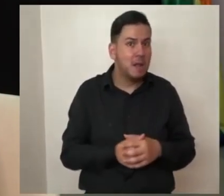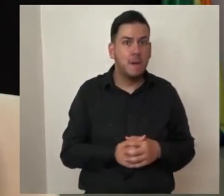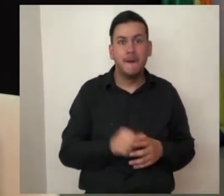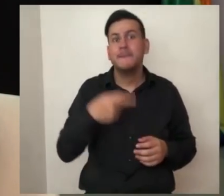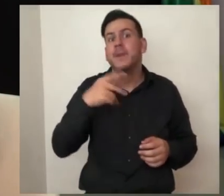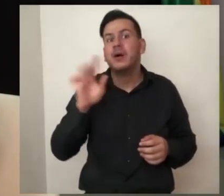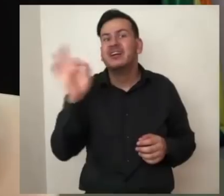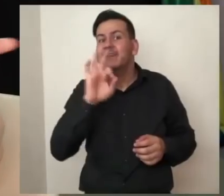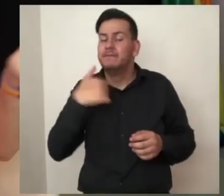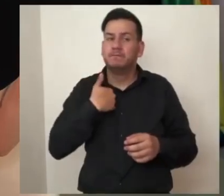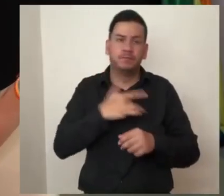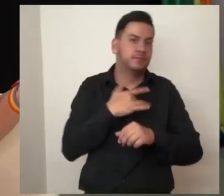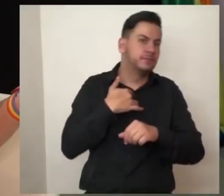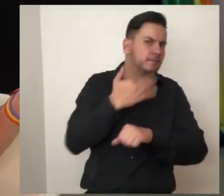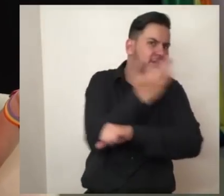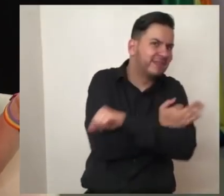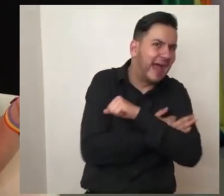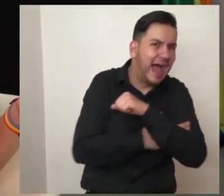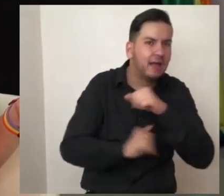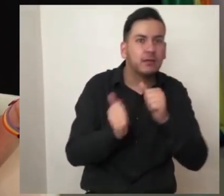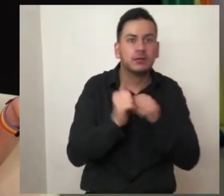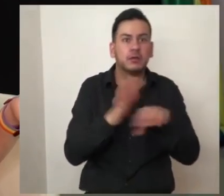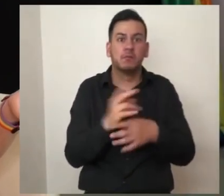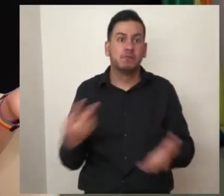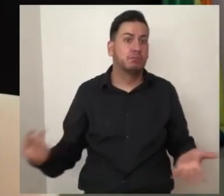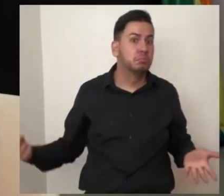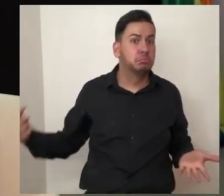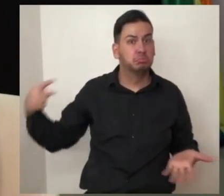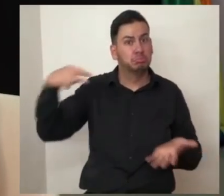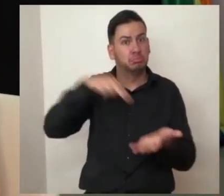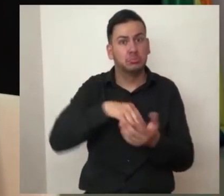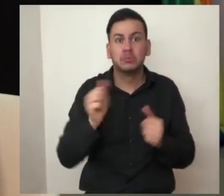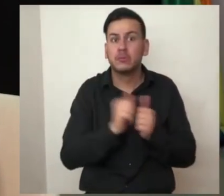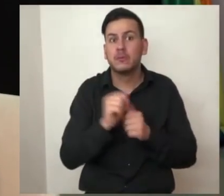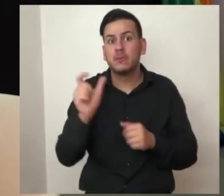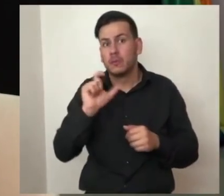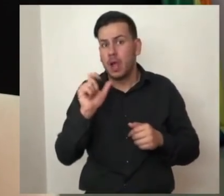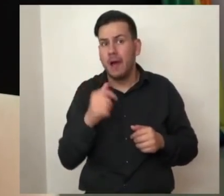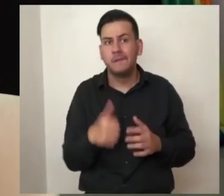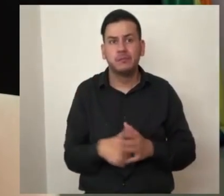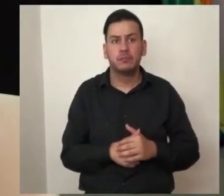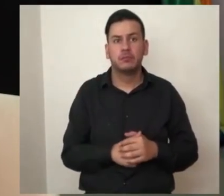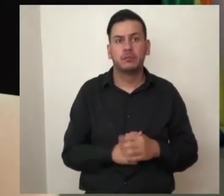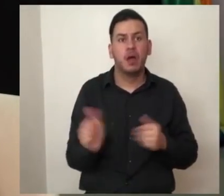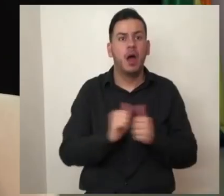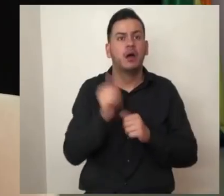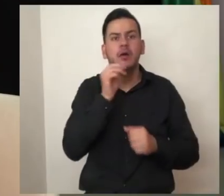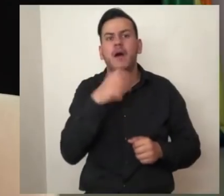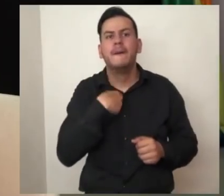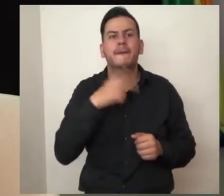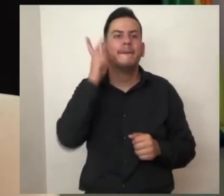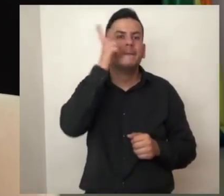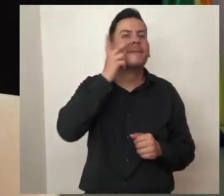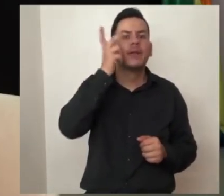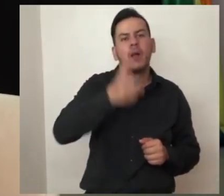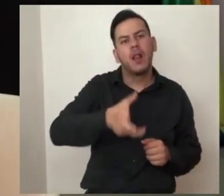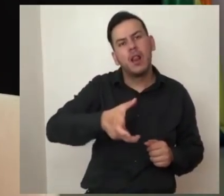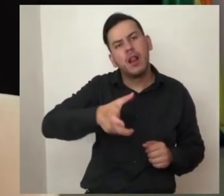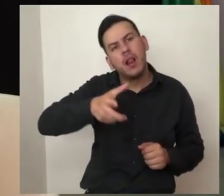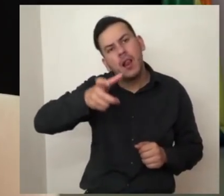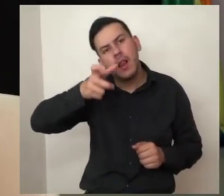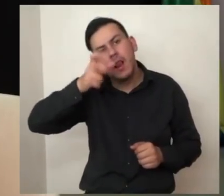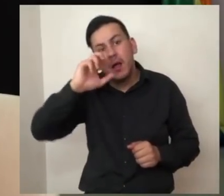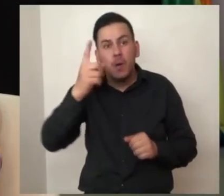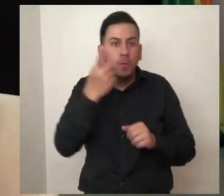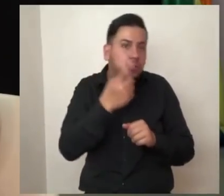piensan, no hemos llegado tarde a ningún lugar desde hace cuatro semanas. Luego un juércoles en eso que estaba tomando una copa del mismo vino que yo tomando por los últimos